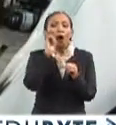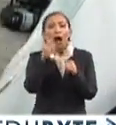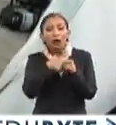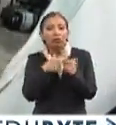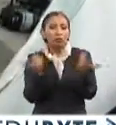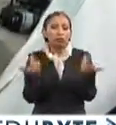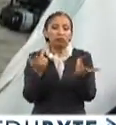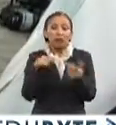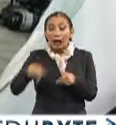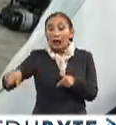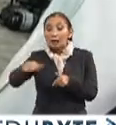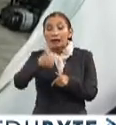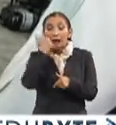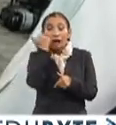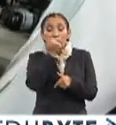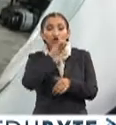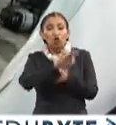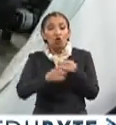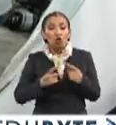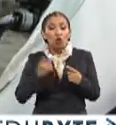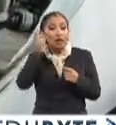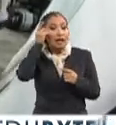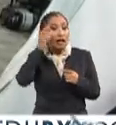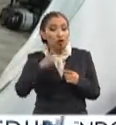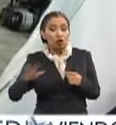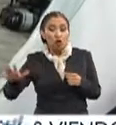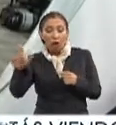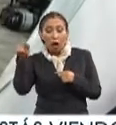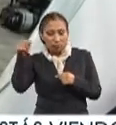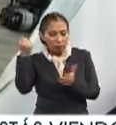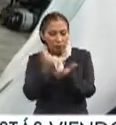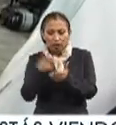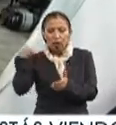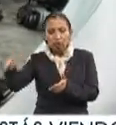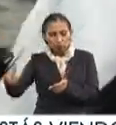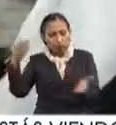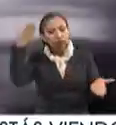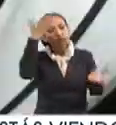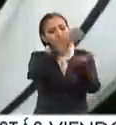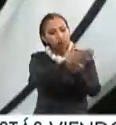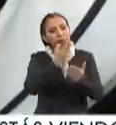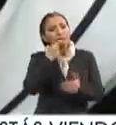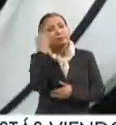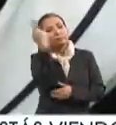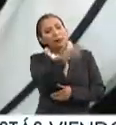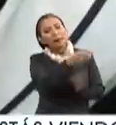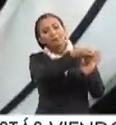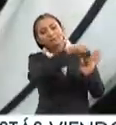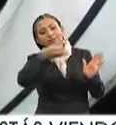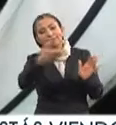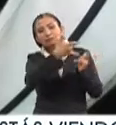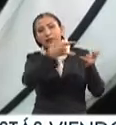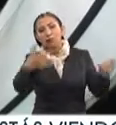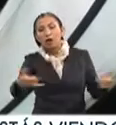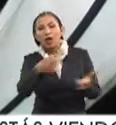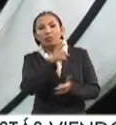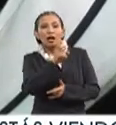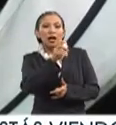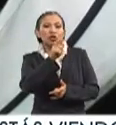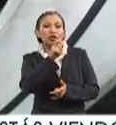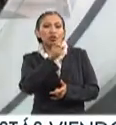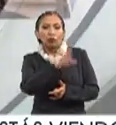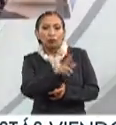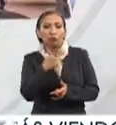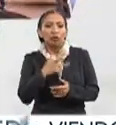En este caso, todos los alumnos de dirección tienen garantizado, a priori, la oportunidad de dirigir un cortometraje, bueno, nuestros cuatro